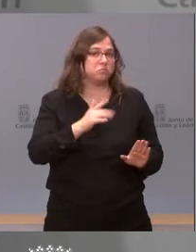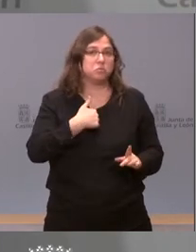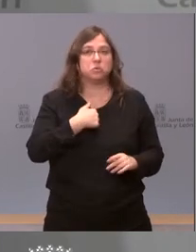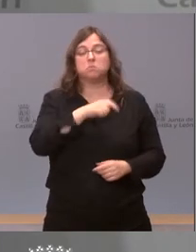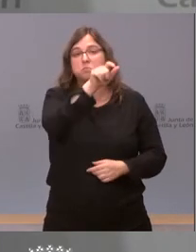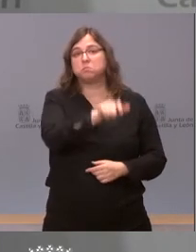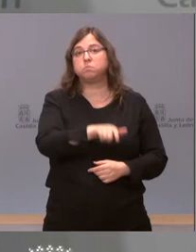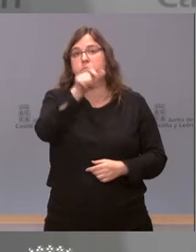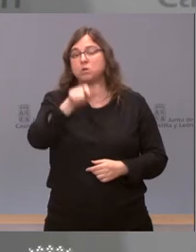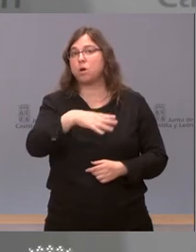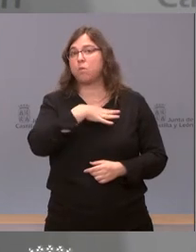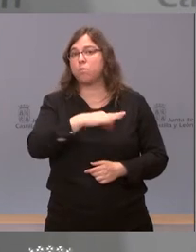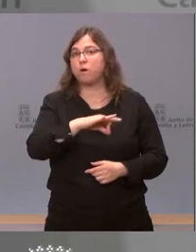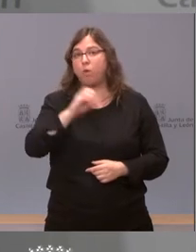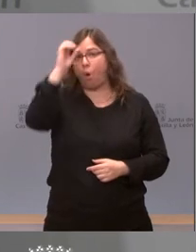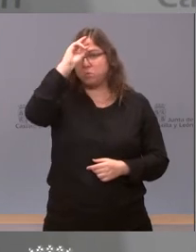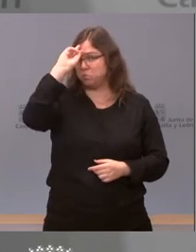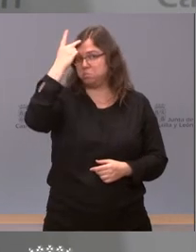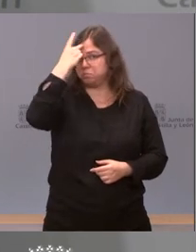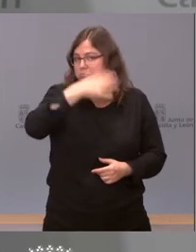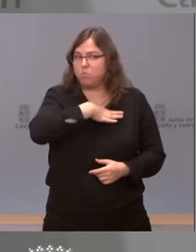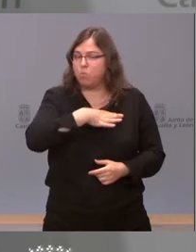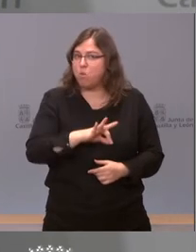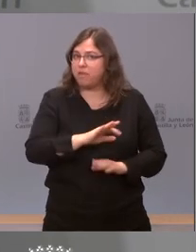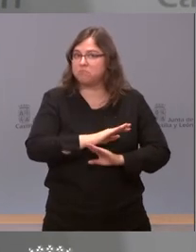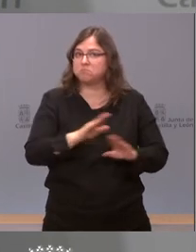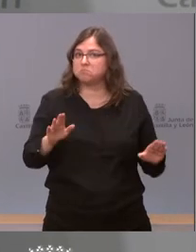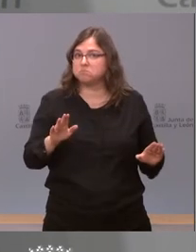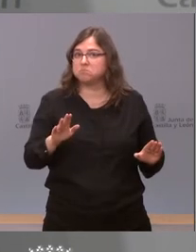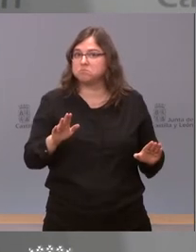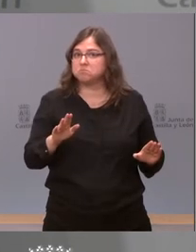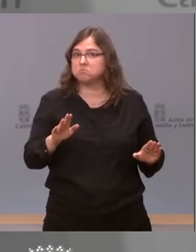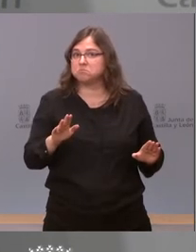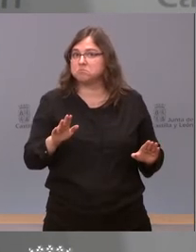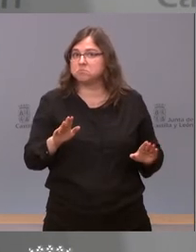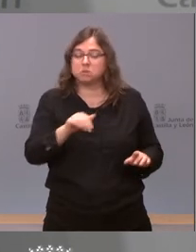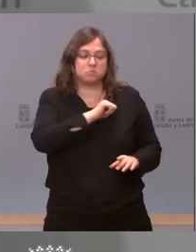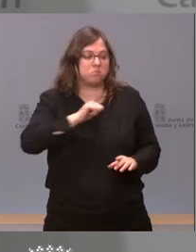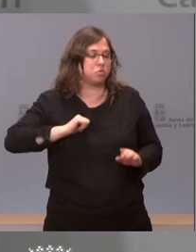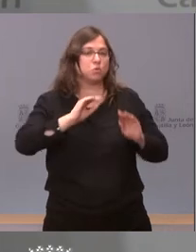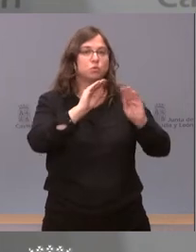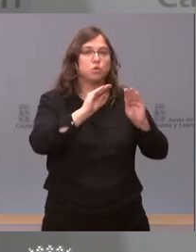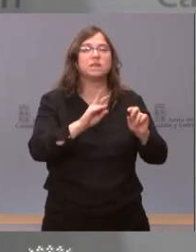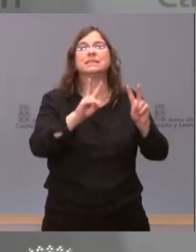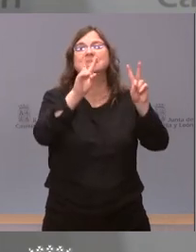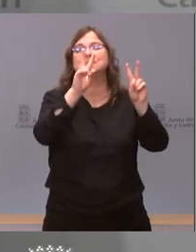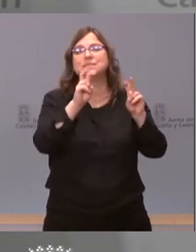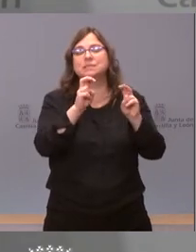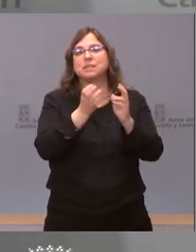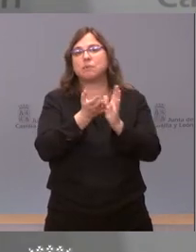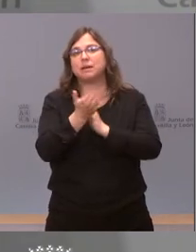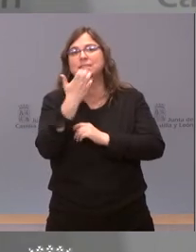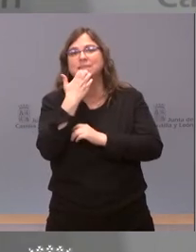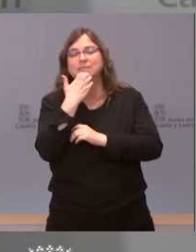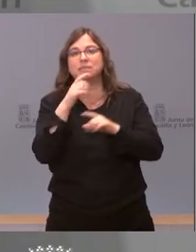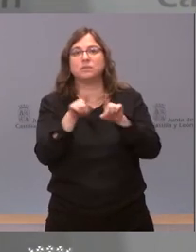cambia de opinión y cuando cambia de opinión es un asunto legítimo otro asunto es si uno tiene